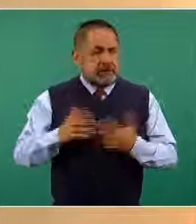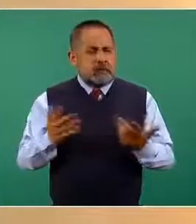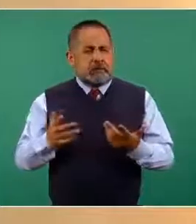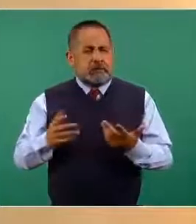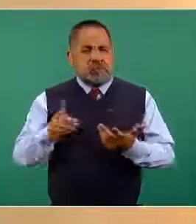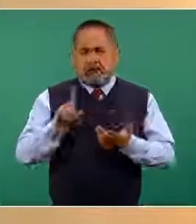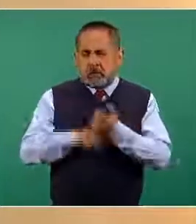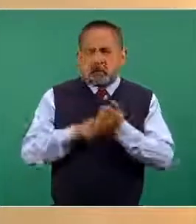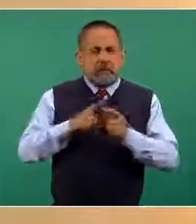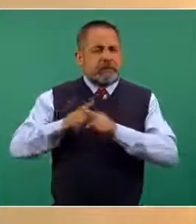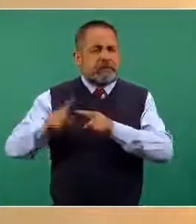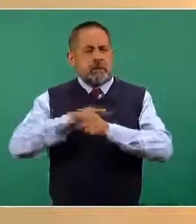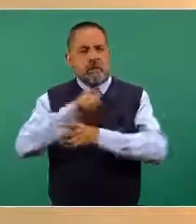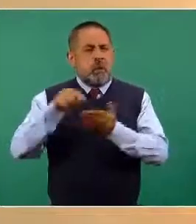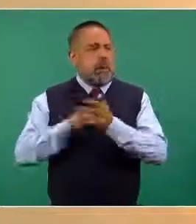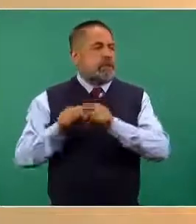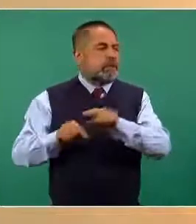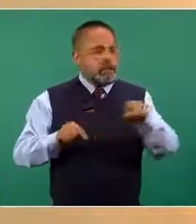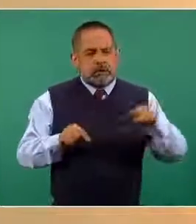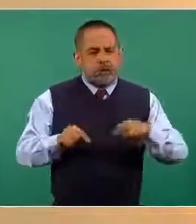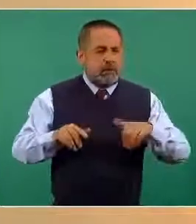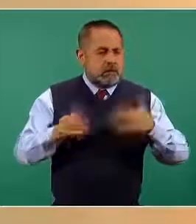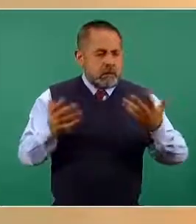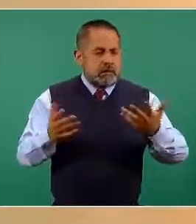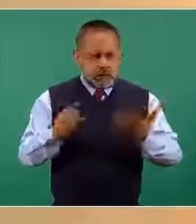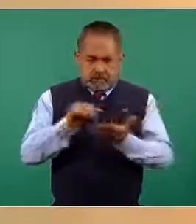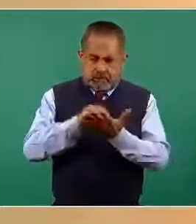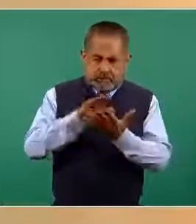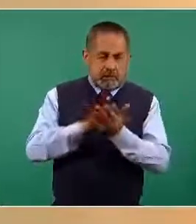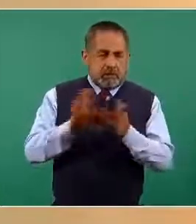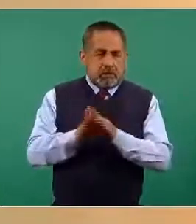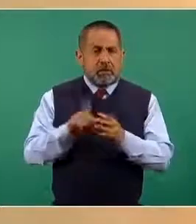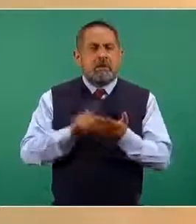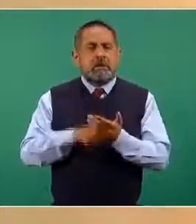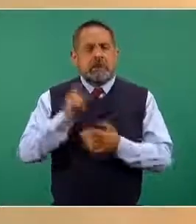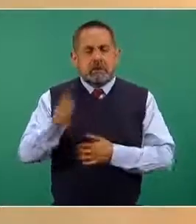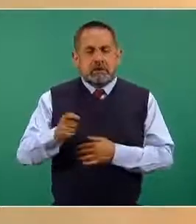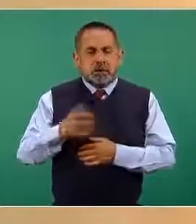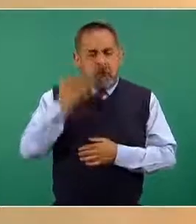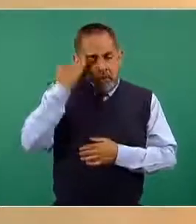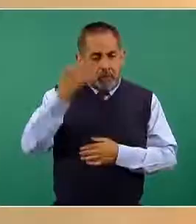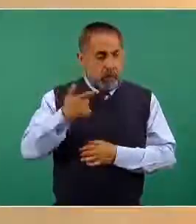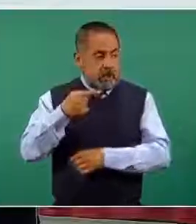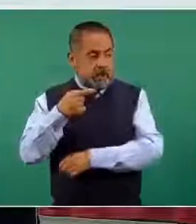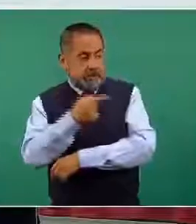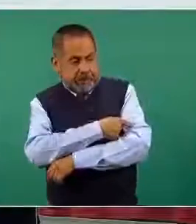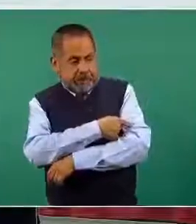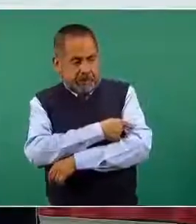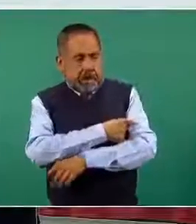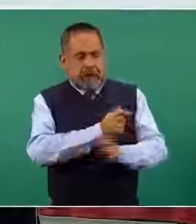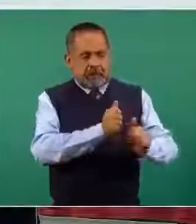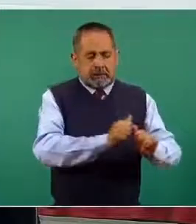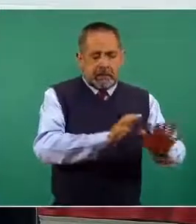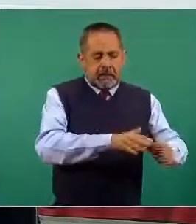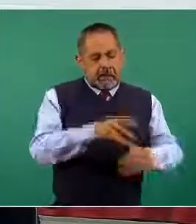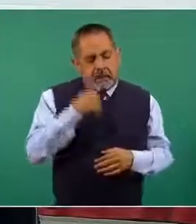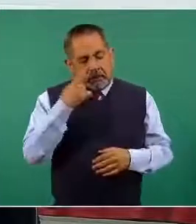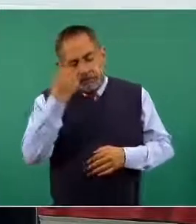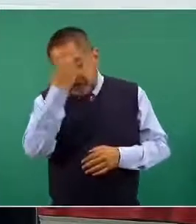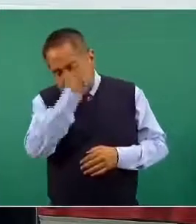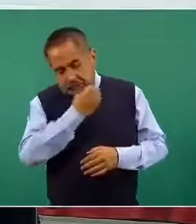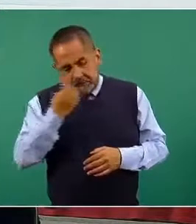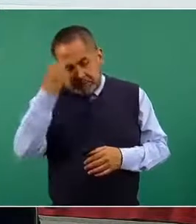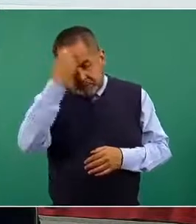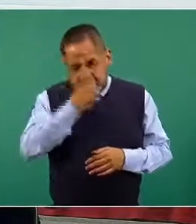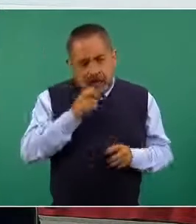respectivas células de vacunación, en donde se establece un tiempo específico de observación de las